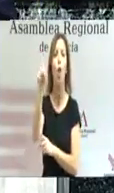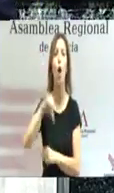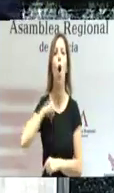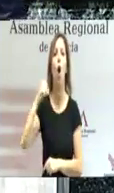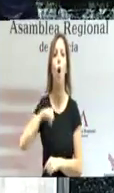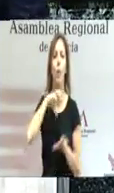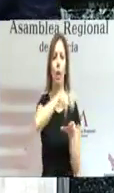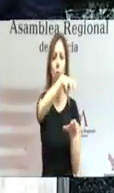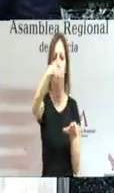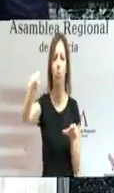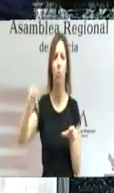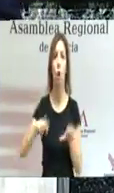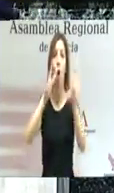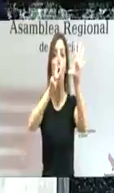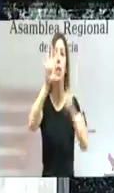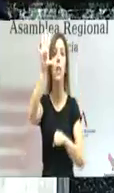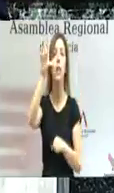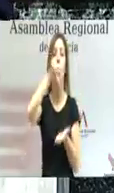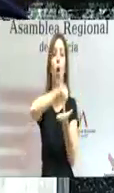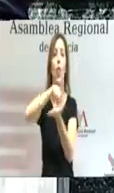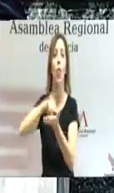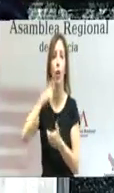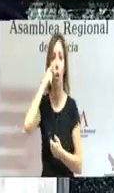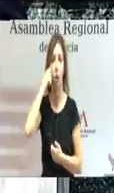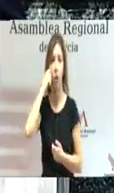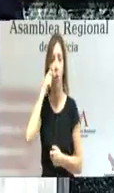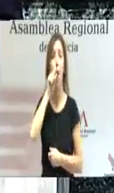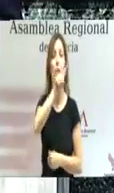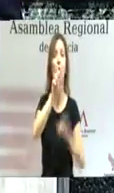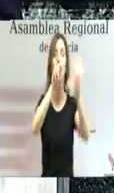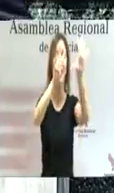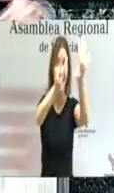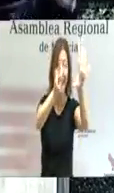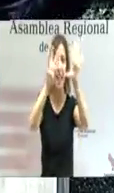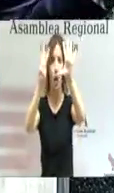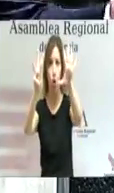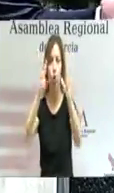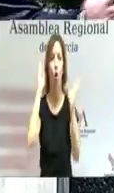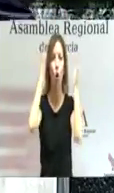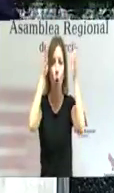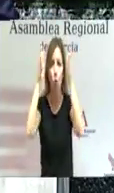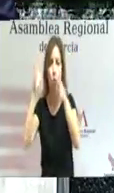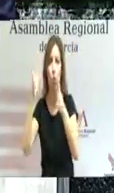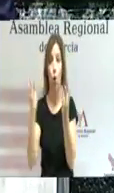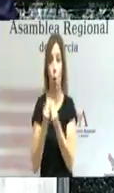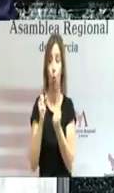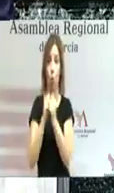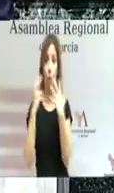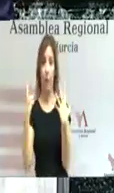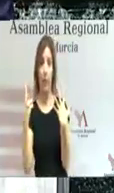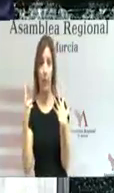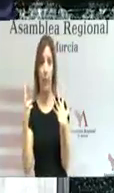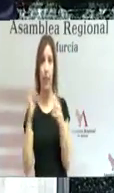en ochenta y cinco centros de salud, en ciento setenta y ocho consultorios, que junto a los veintisiete servicios de urgencia de atención